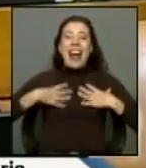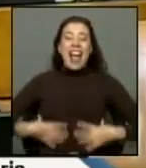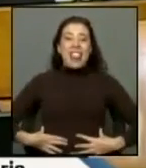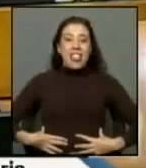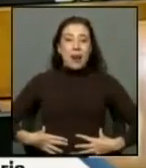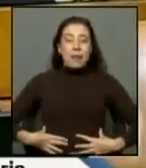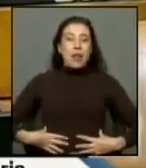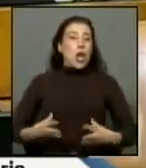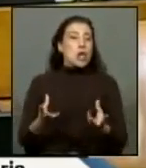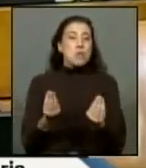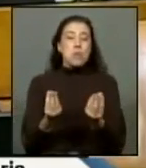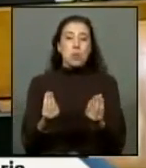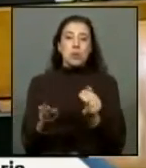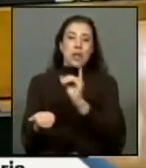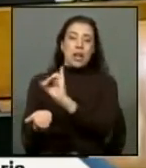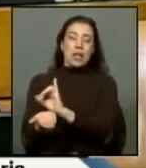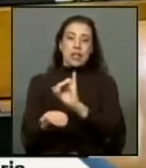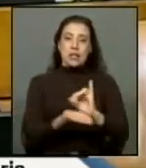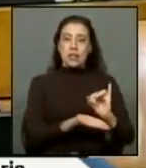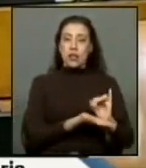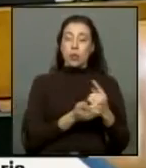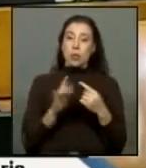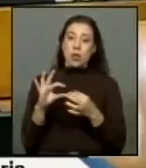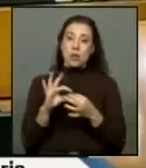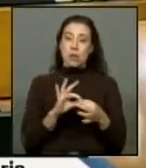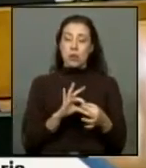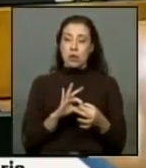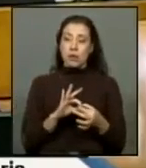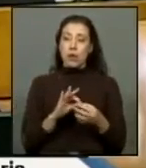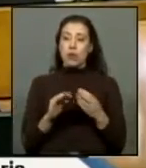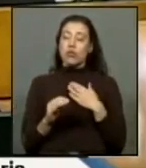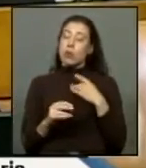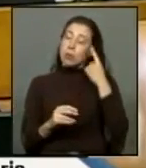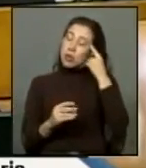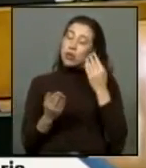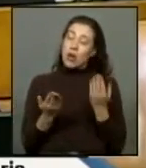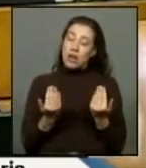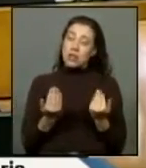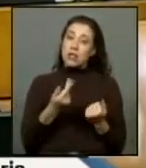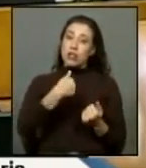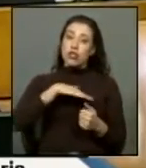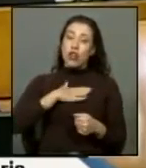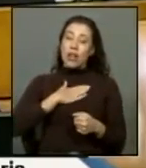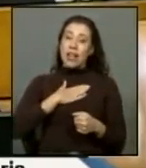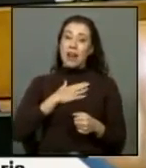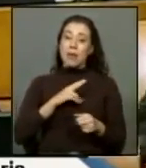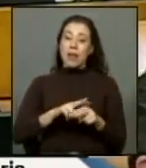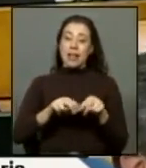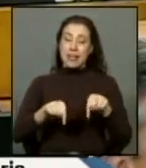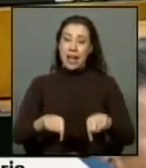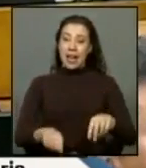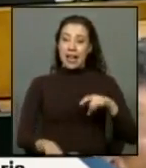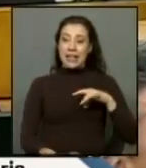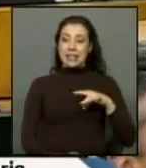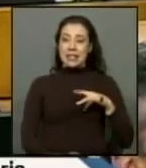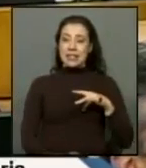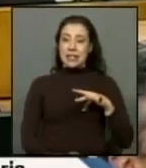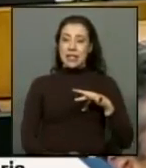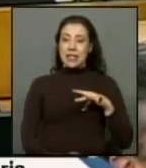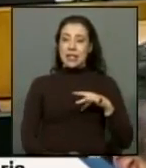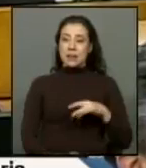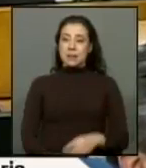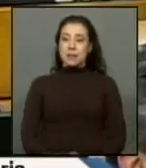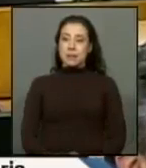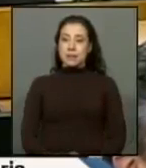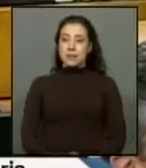muchas instituciones por lo tanto creo que es necesario si nosotros queremos tener aquí en Chile una paz una